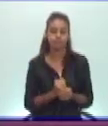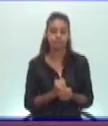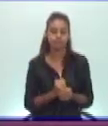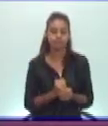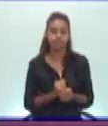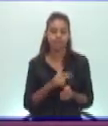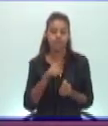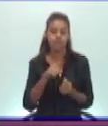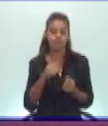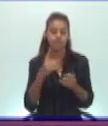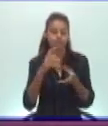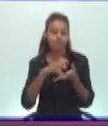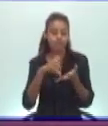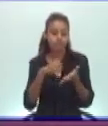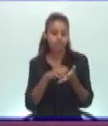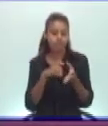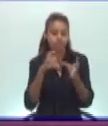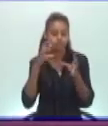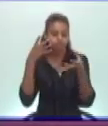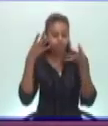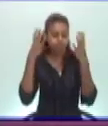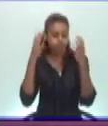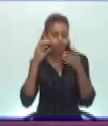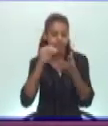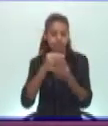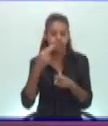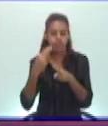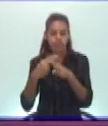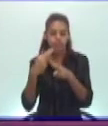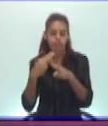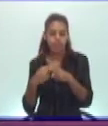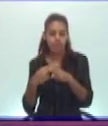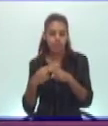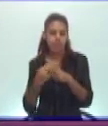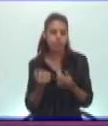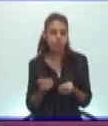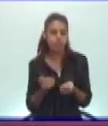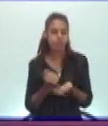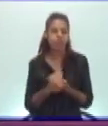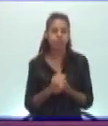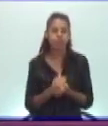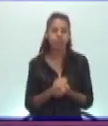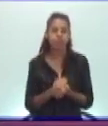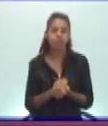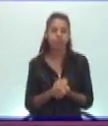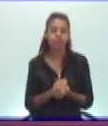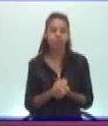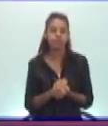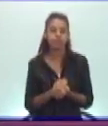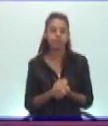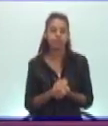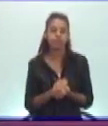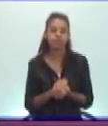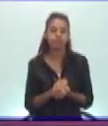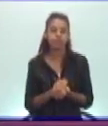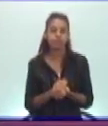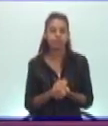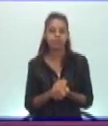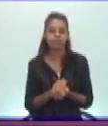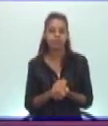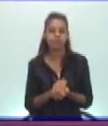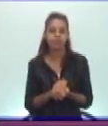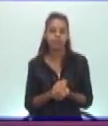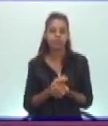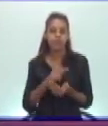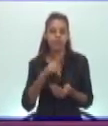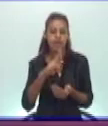esa zona del cerebro que está detrás de la frente y por encima de las órbitas de los ojos, se le llama